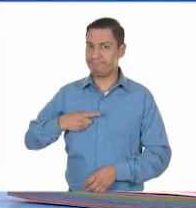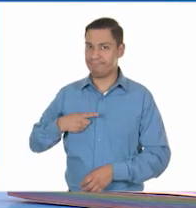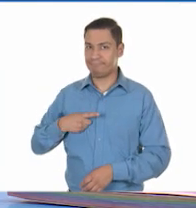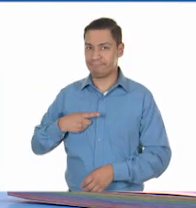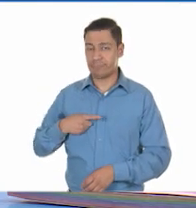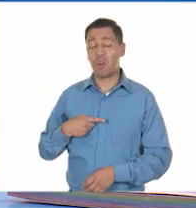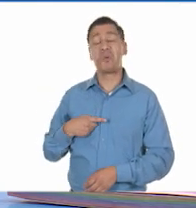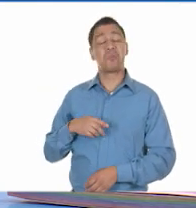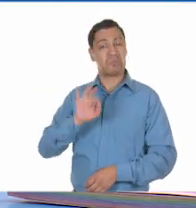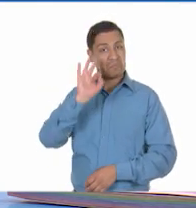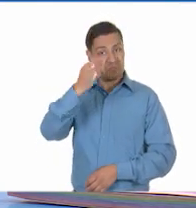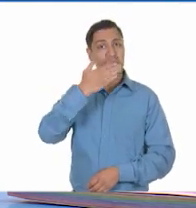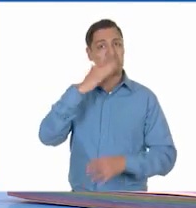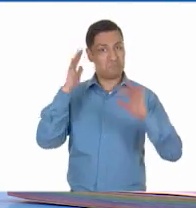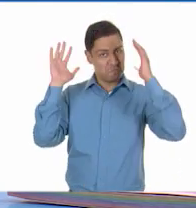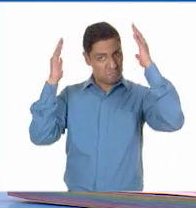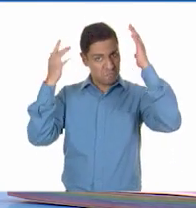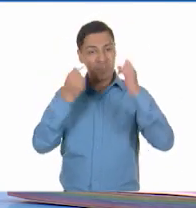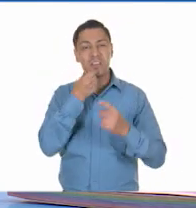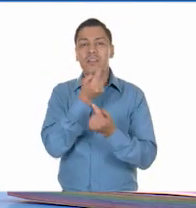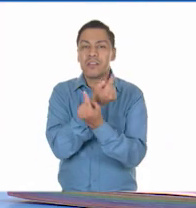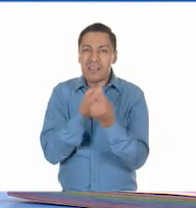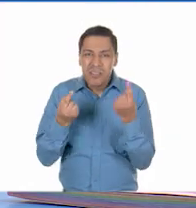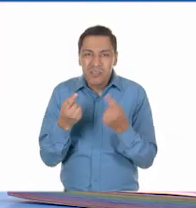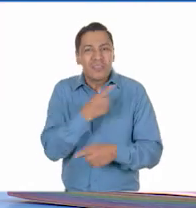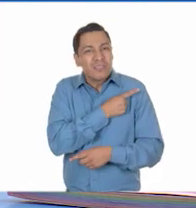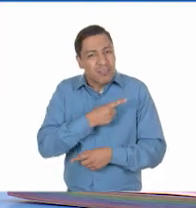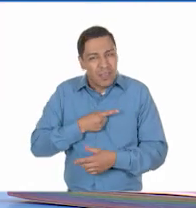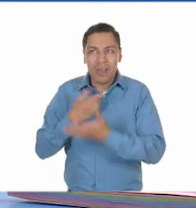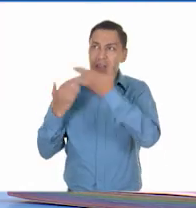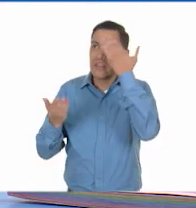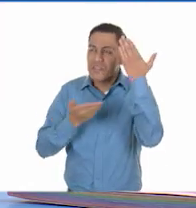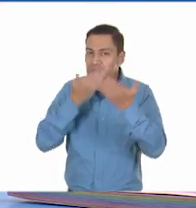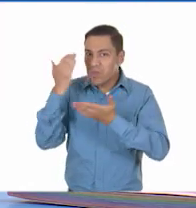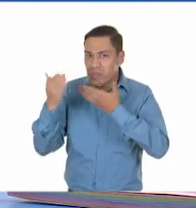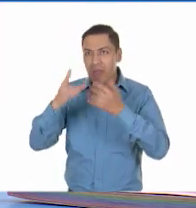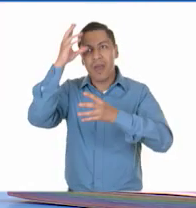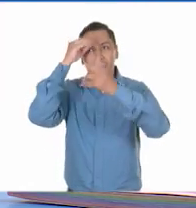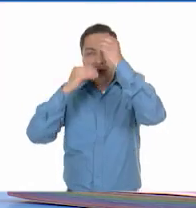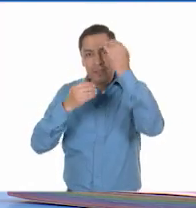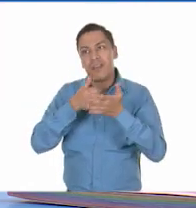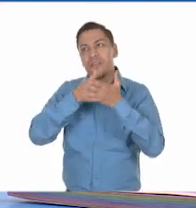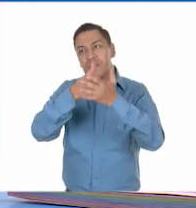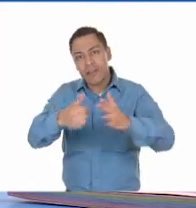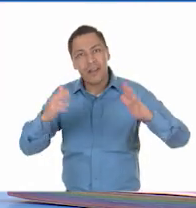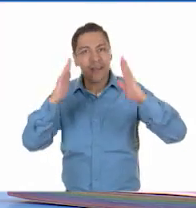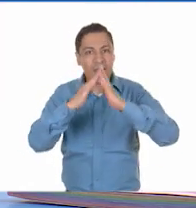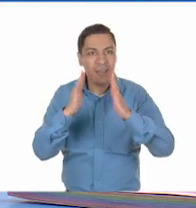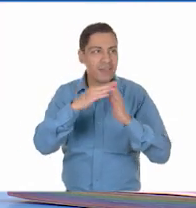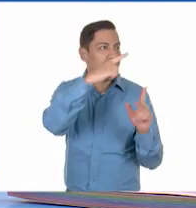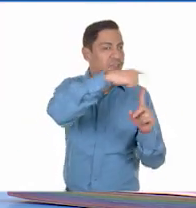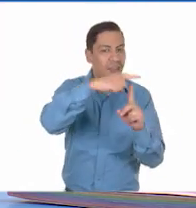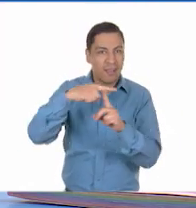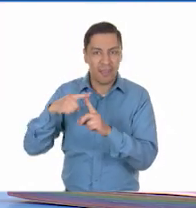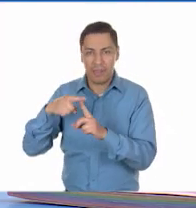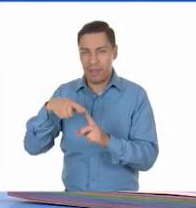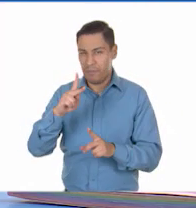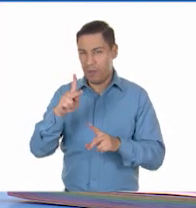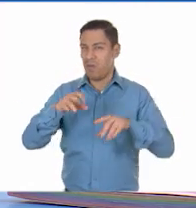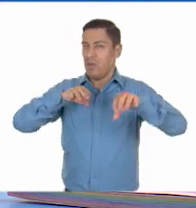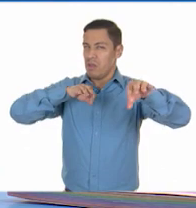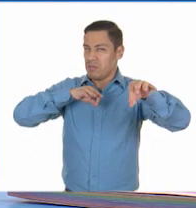súper bueno. Los niños y las niñas deben estudiar, aprender, ayudar en casa y hacer sus labores. Pero